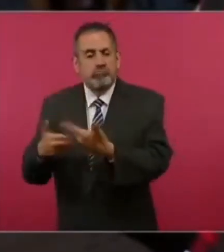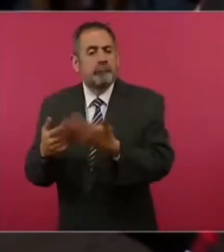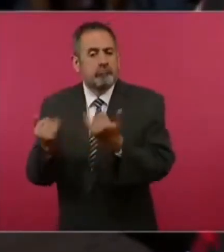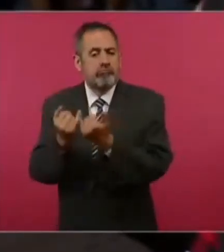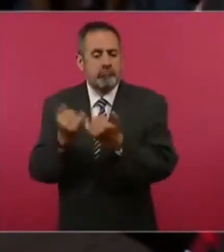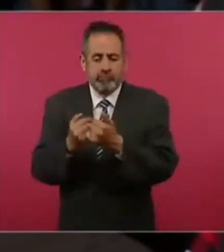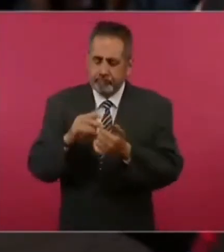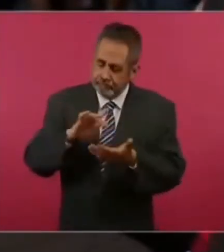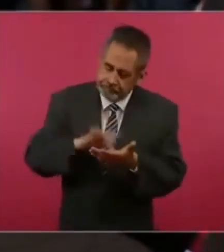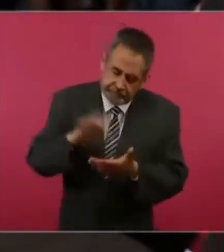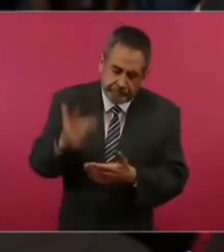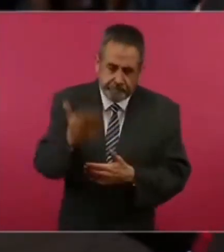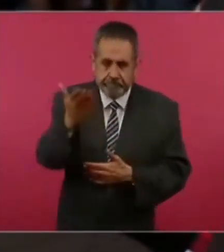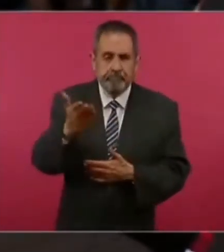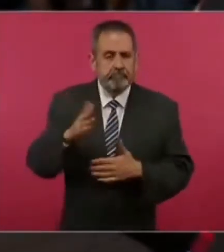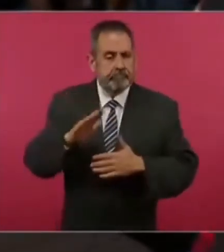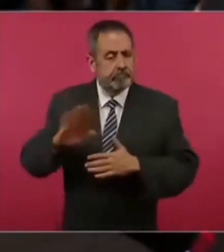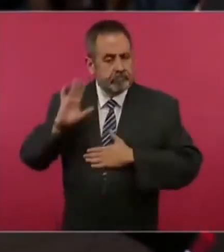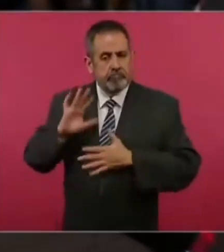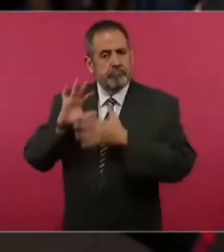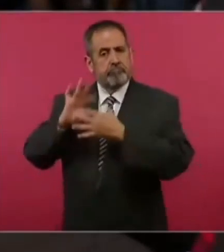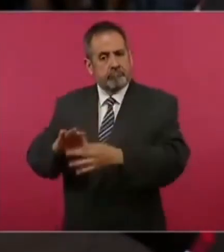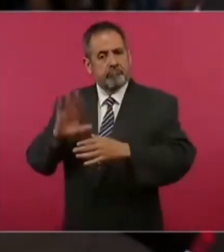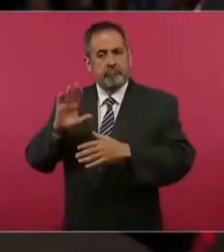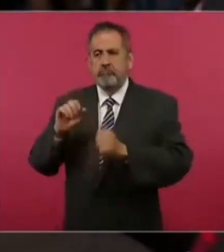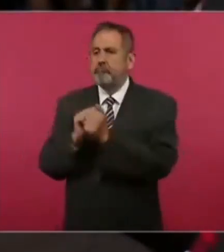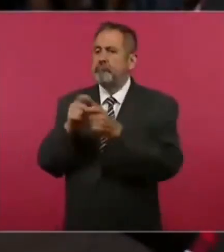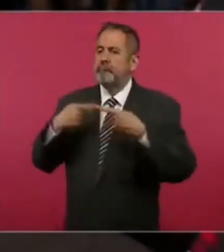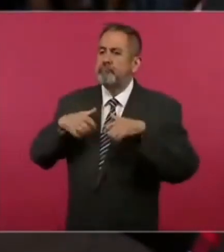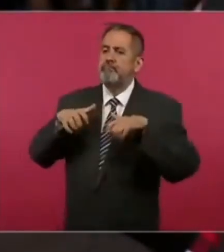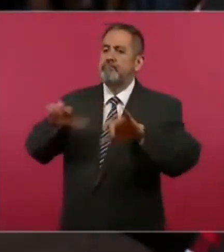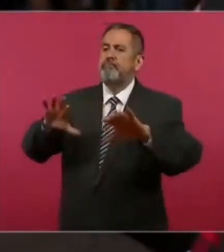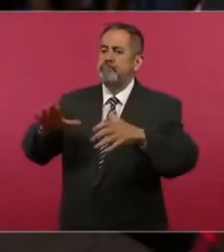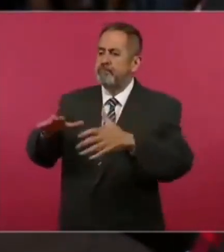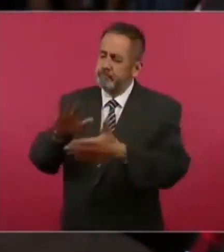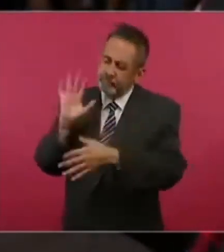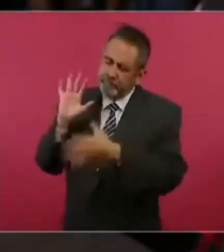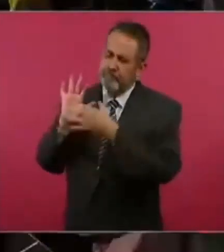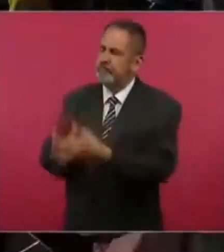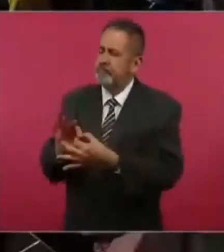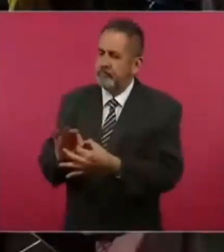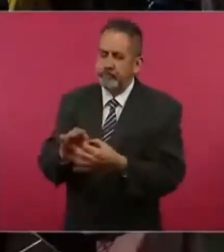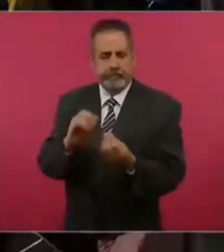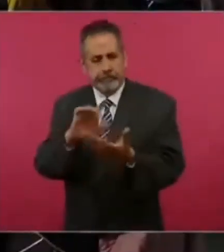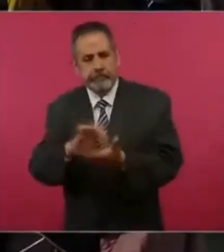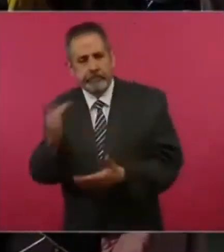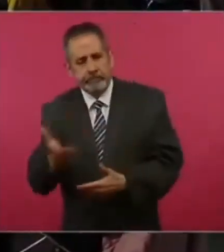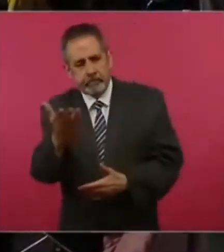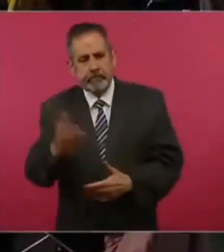refrendar nuestro compromiso que tenemos con la sociedad, y pues muchas gracias, presidente. Muy bien.